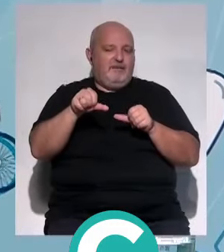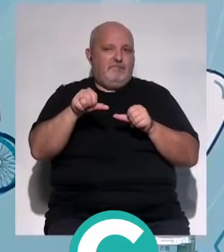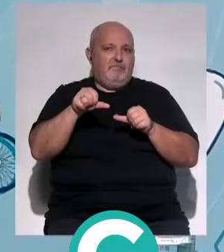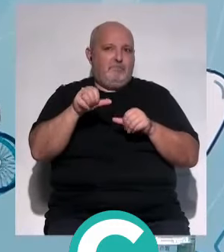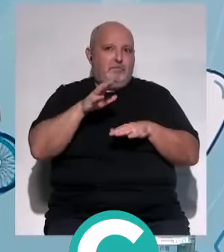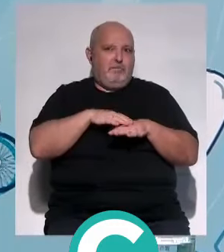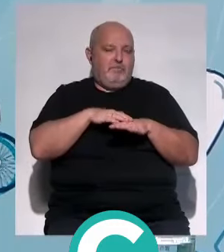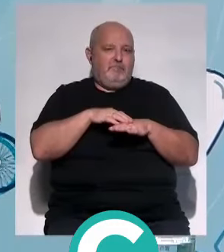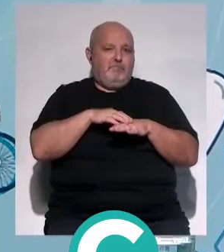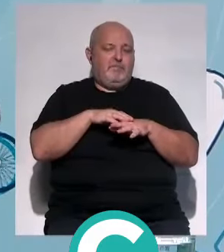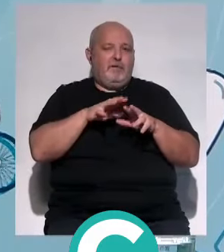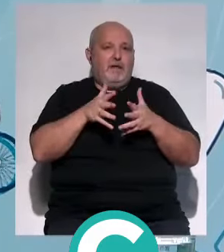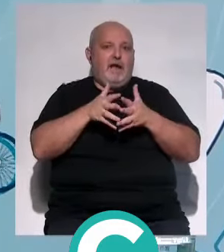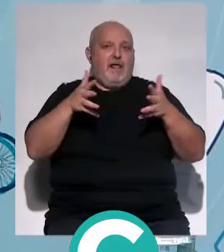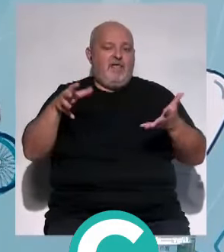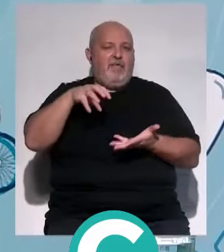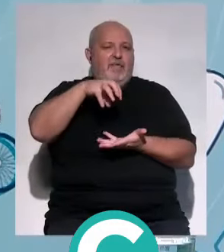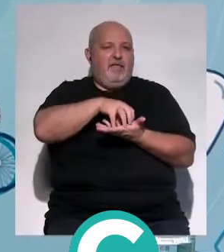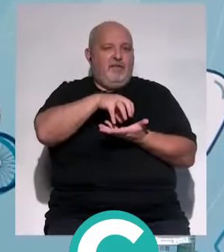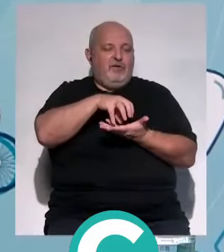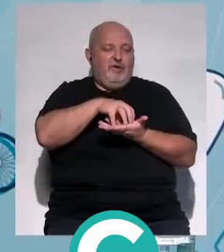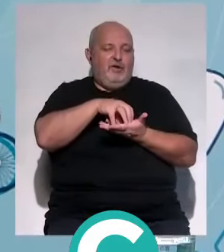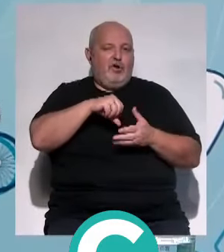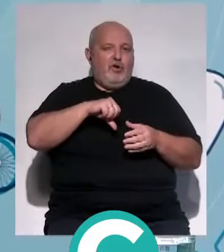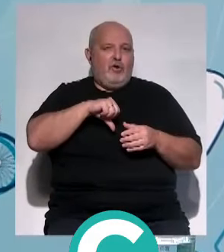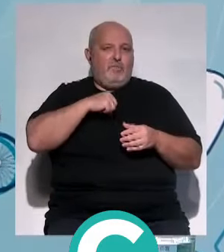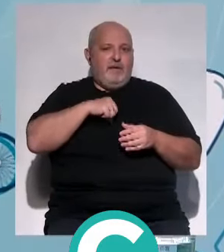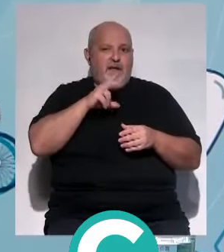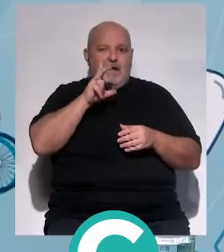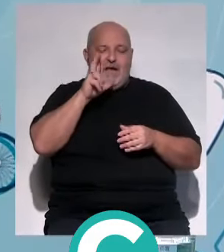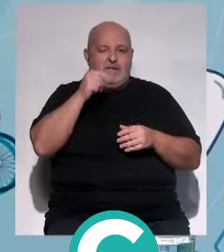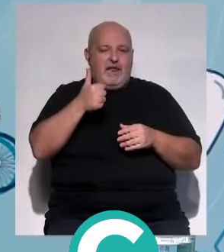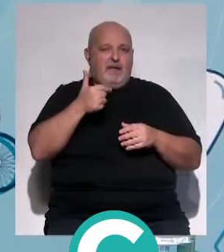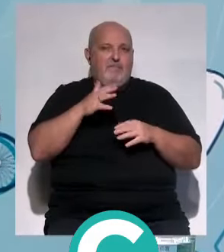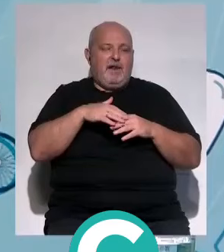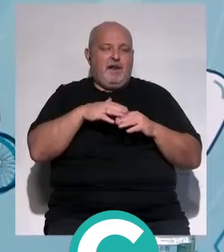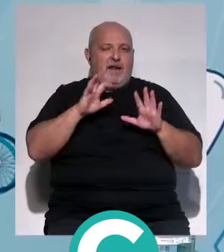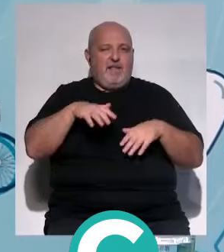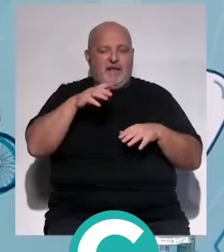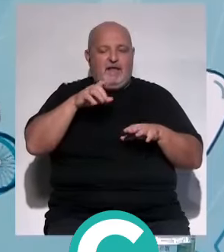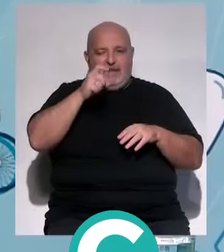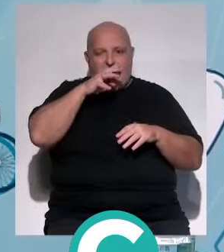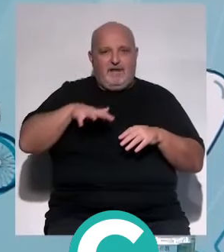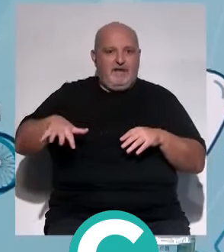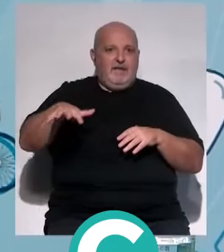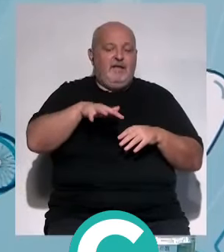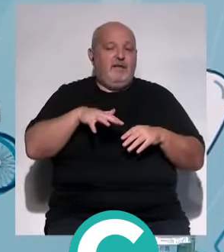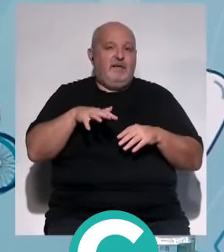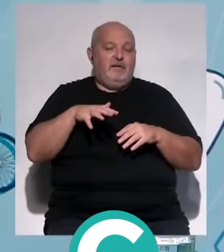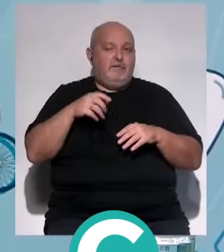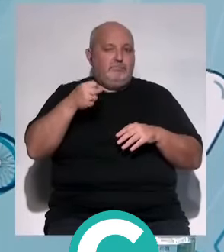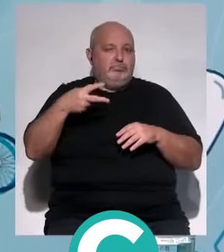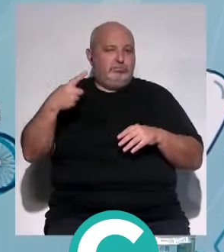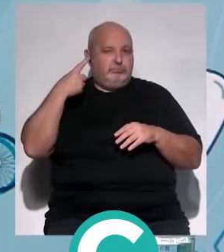por ese gran centro en HLA para el casco histórico de Cádiz, que tiene